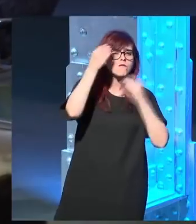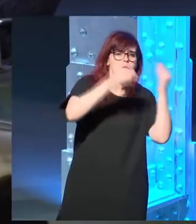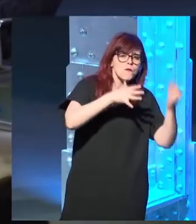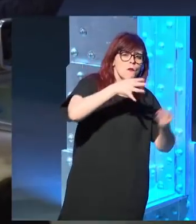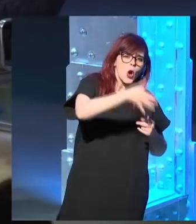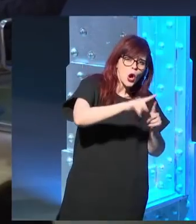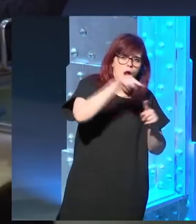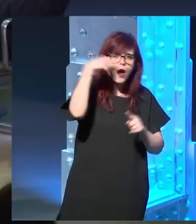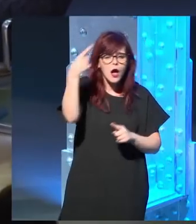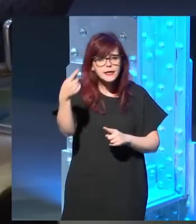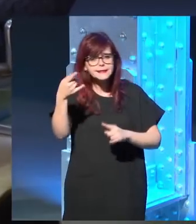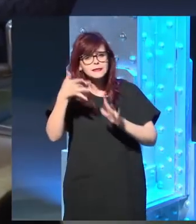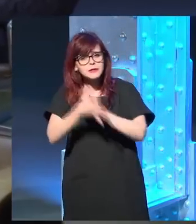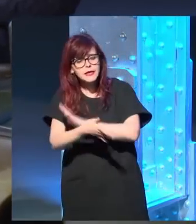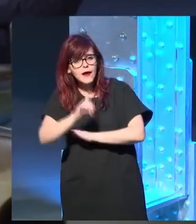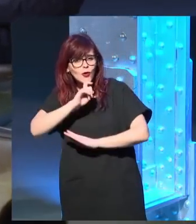sea auto